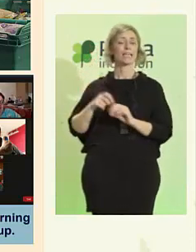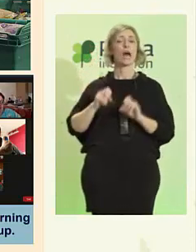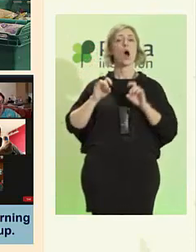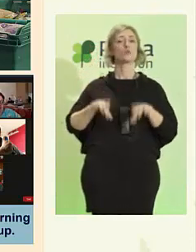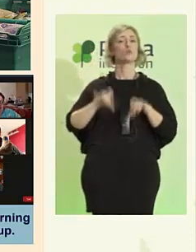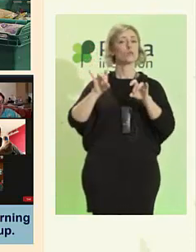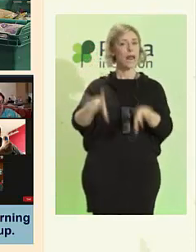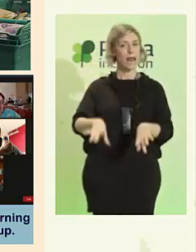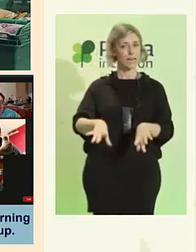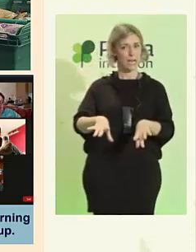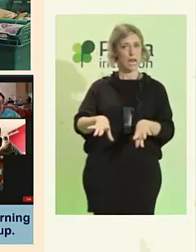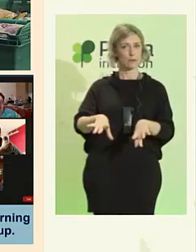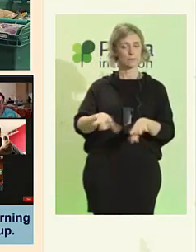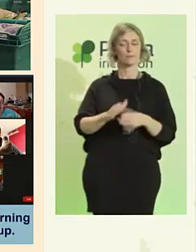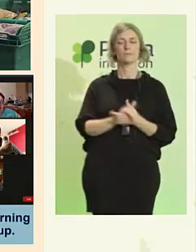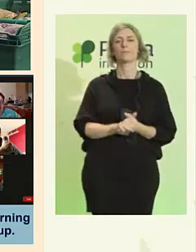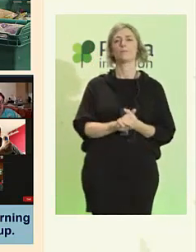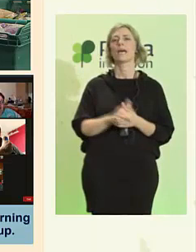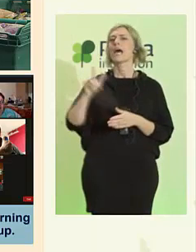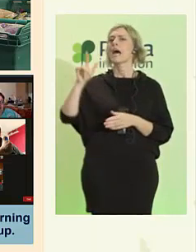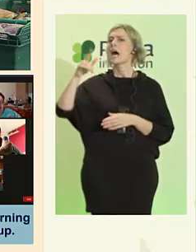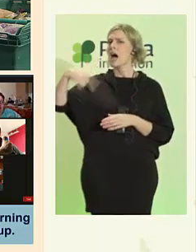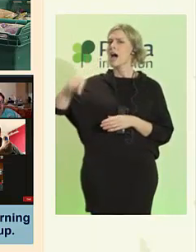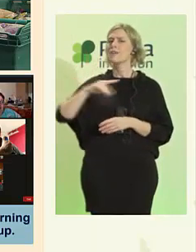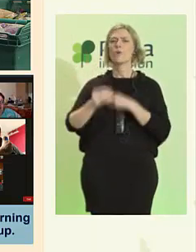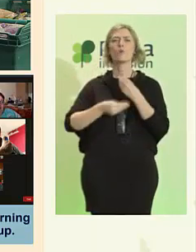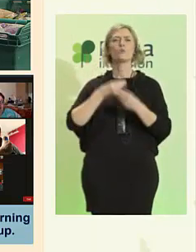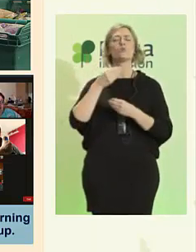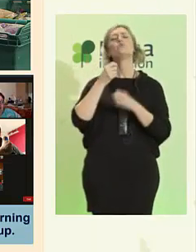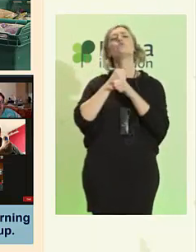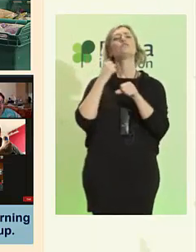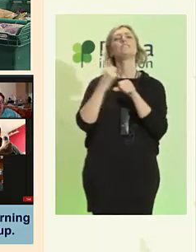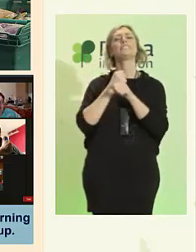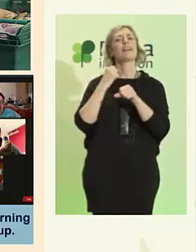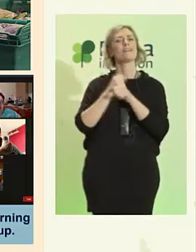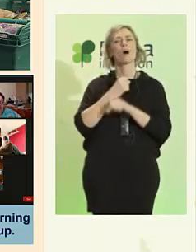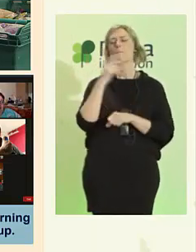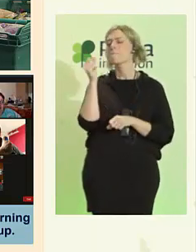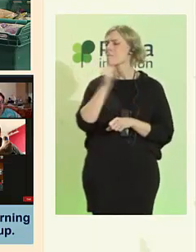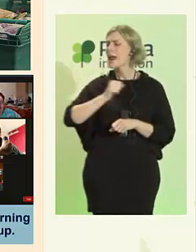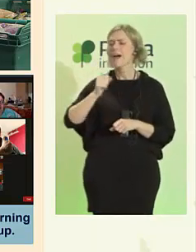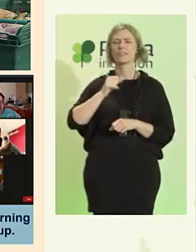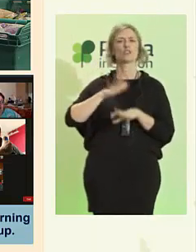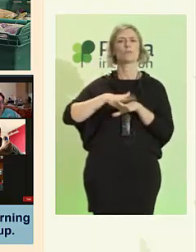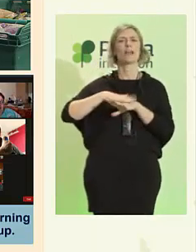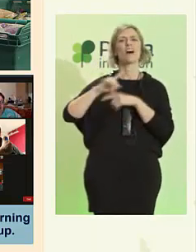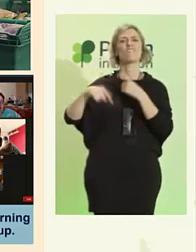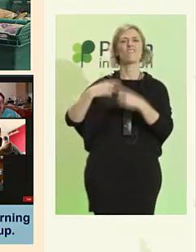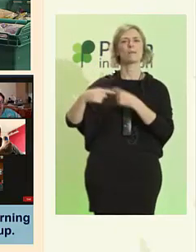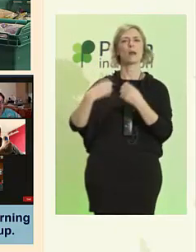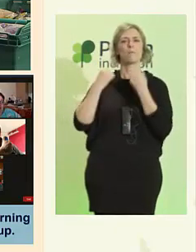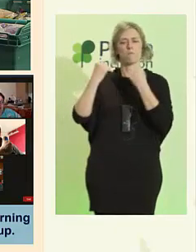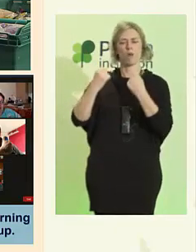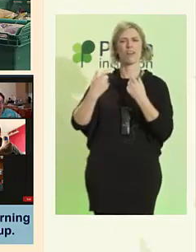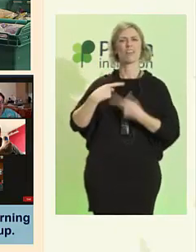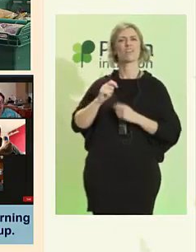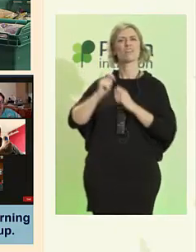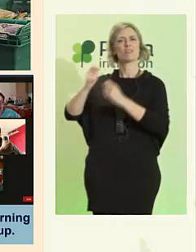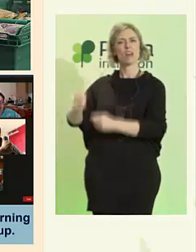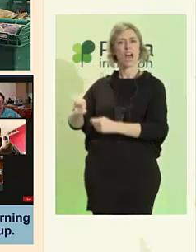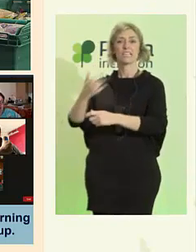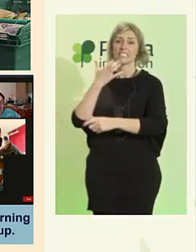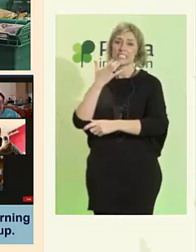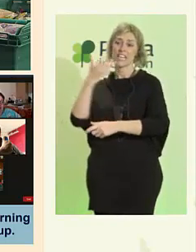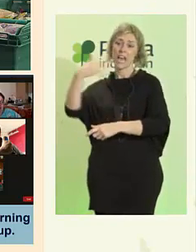Ellos están haciendo una labor magnífica para empoderar a las familias cuando tienen un hijo con discapacidad.